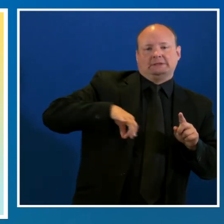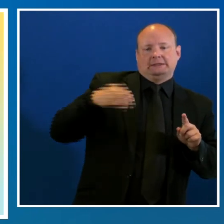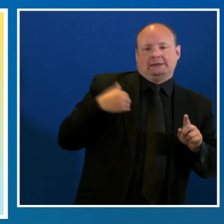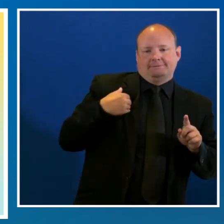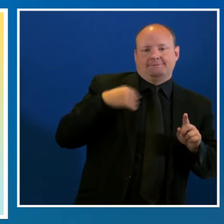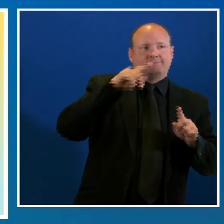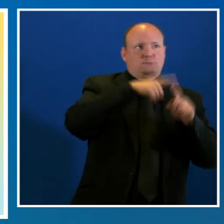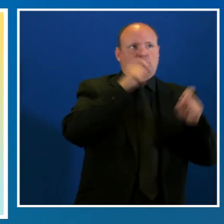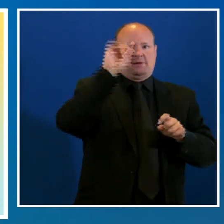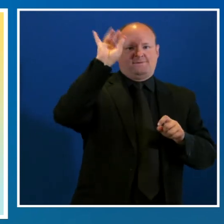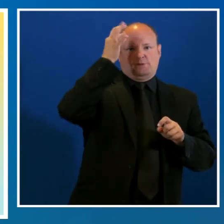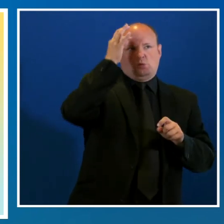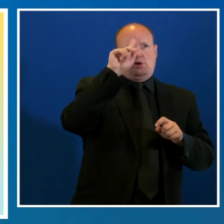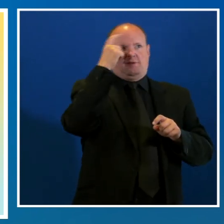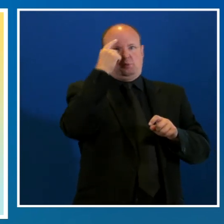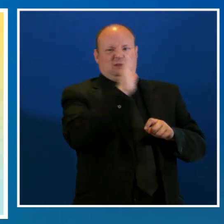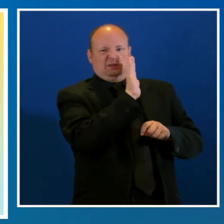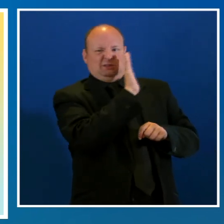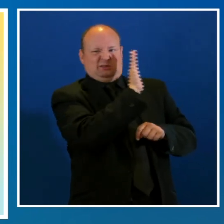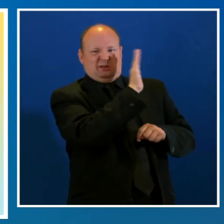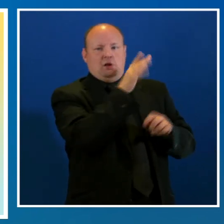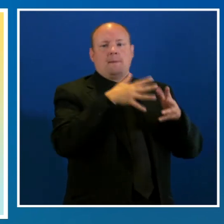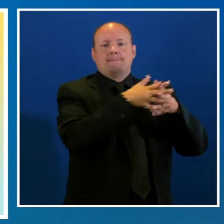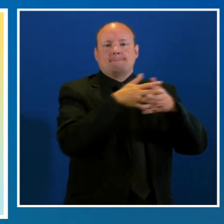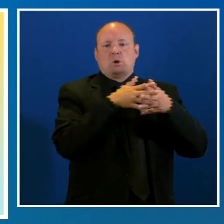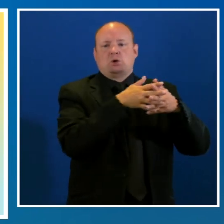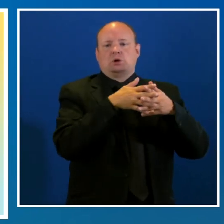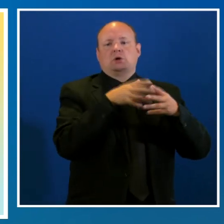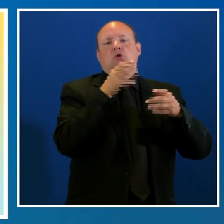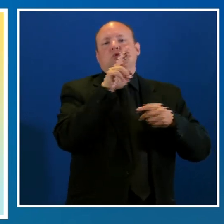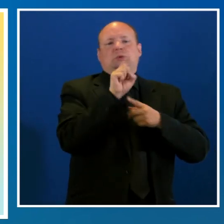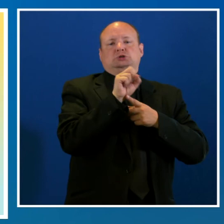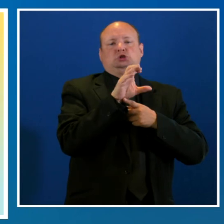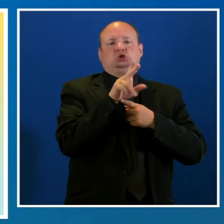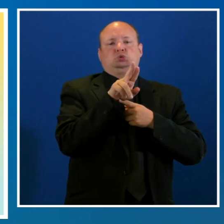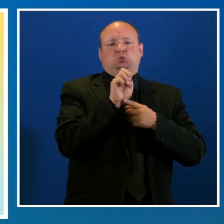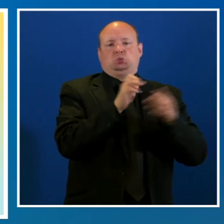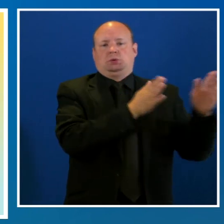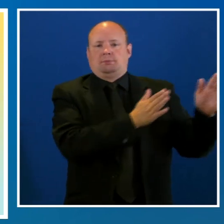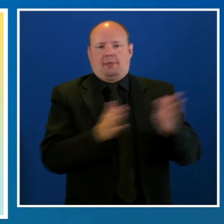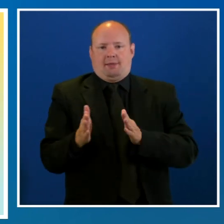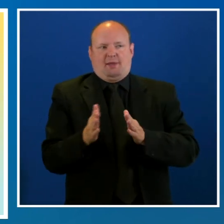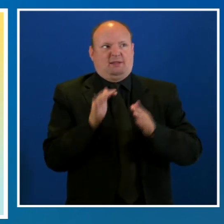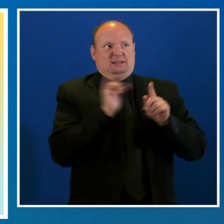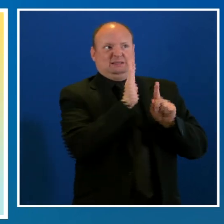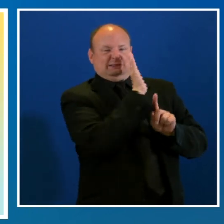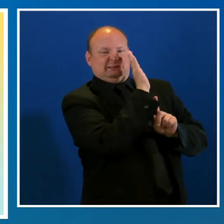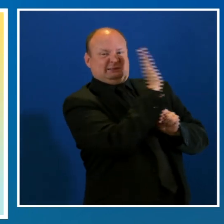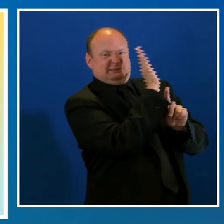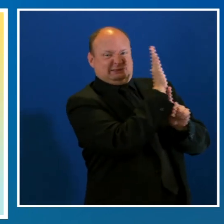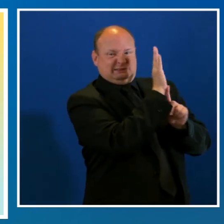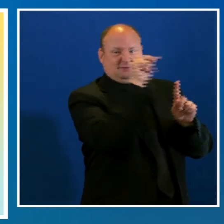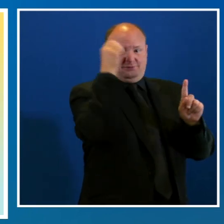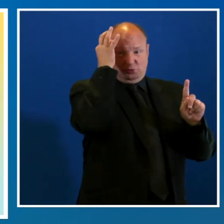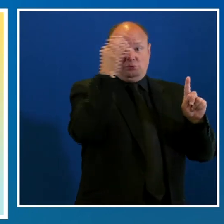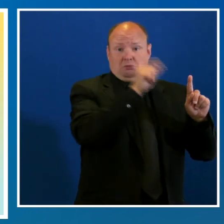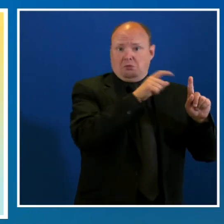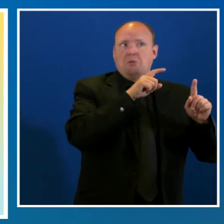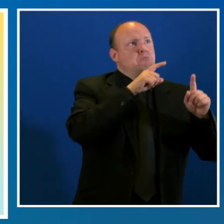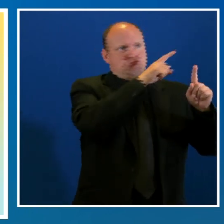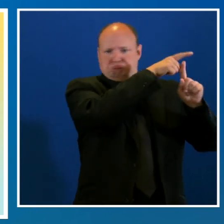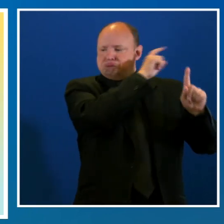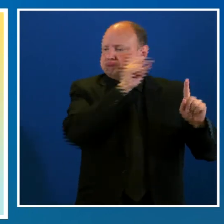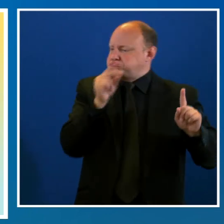por hijos como parte del Plan de Rescate Estadounidense del Gobierno Federal. La mayoría de las familias trabajadoras